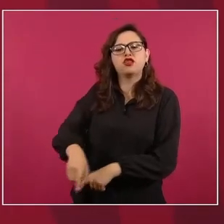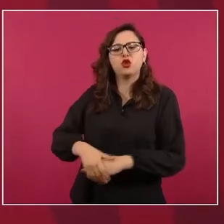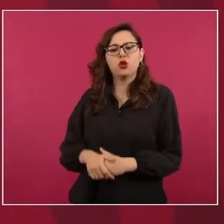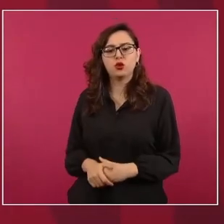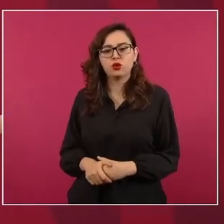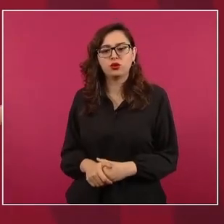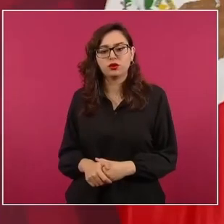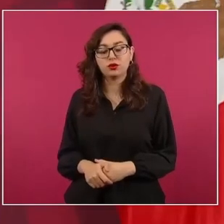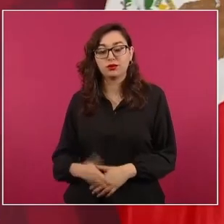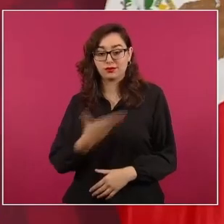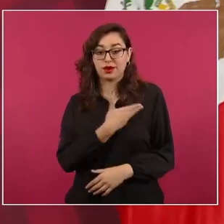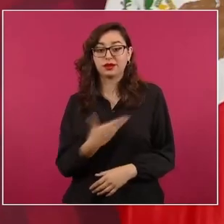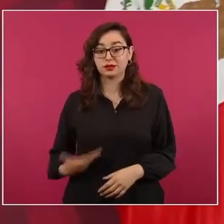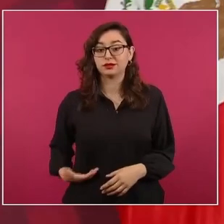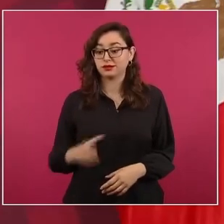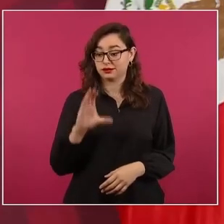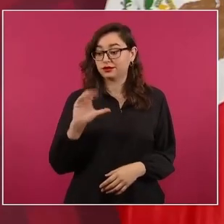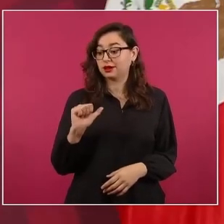Calderón?